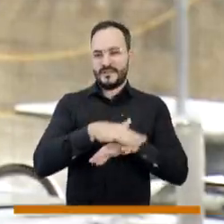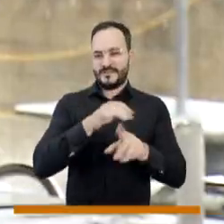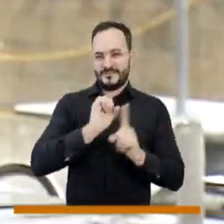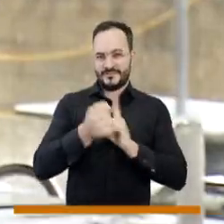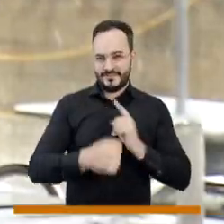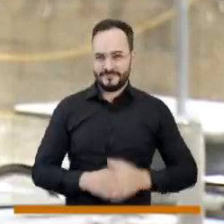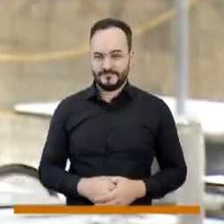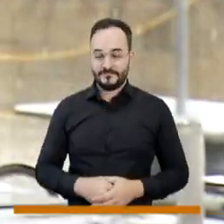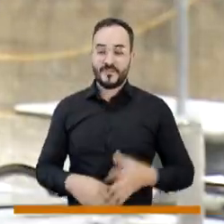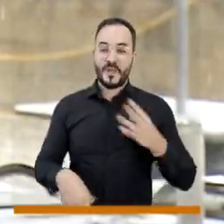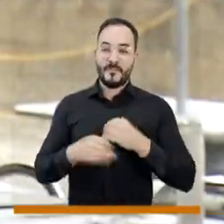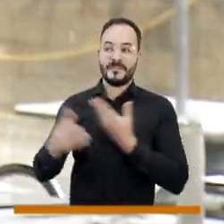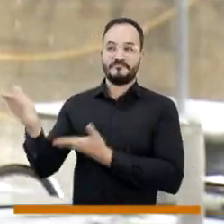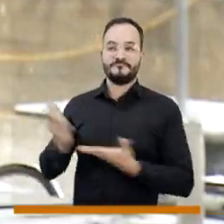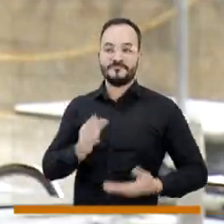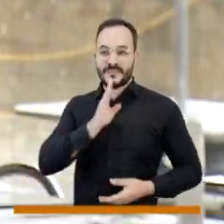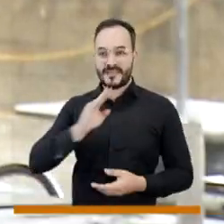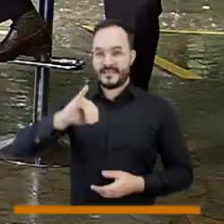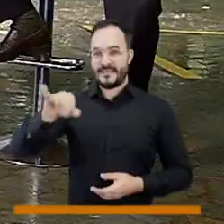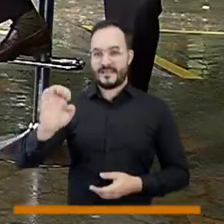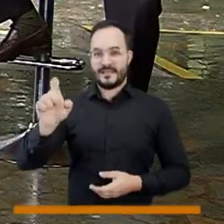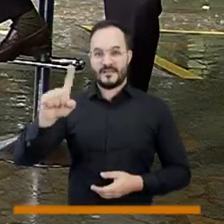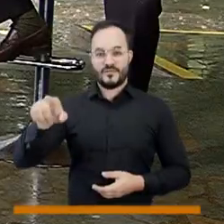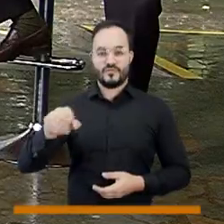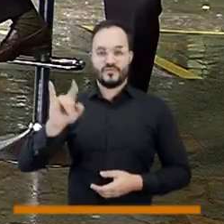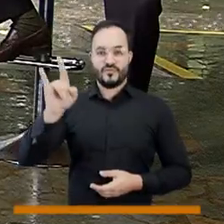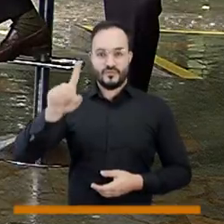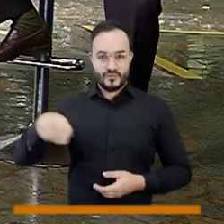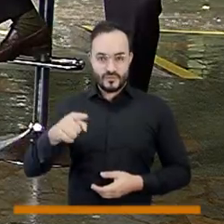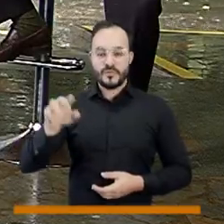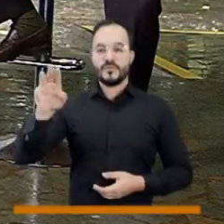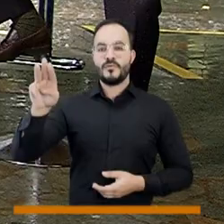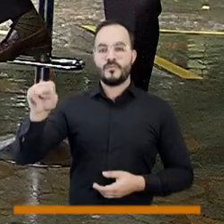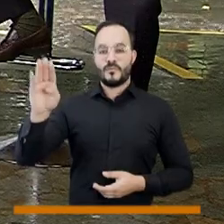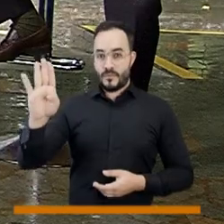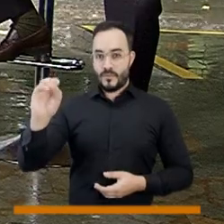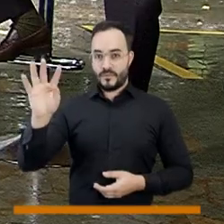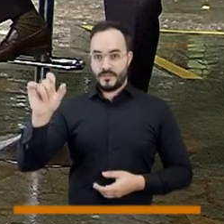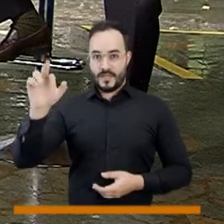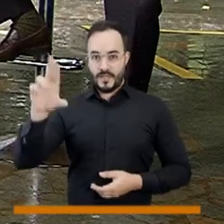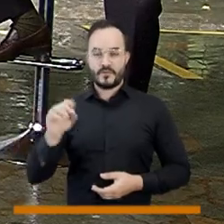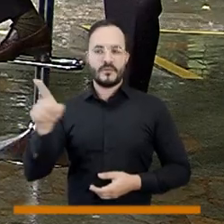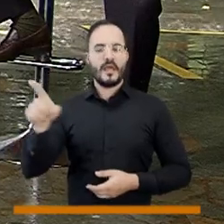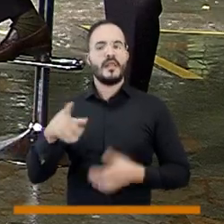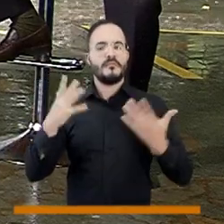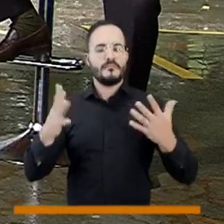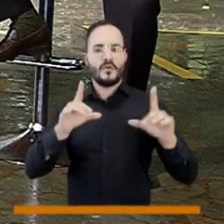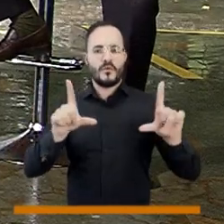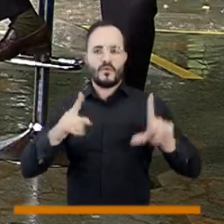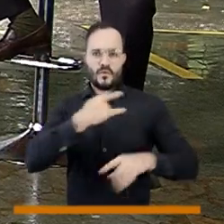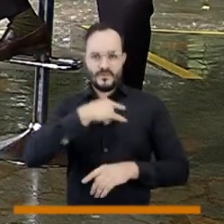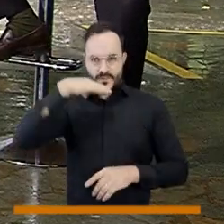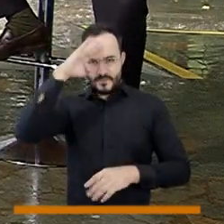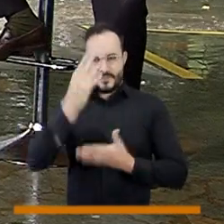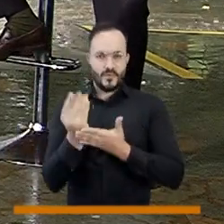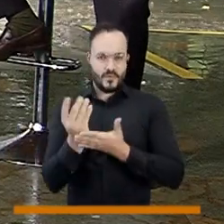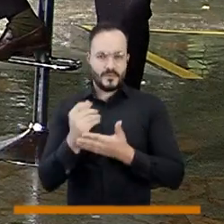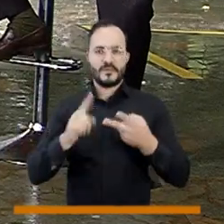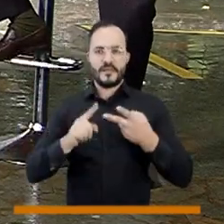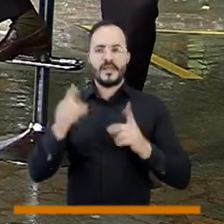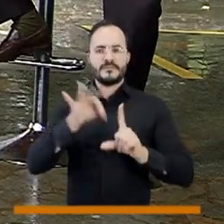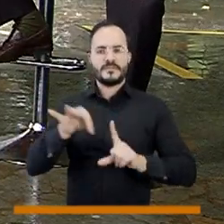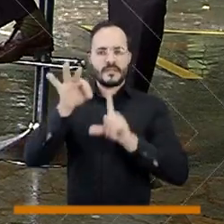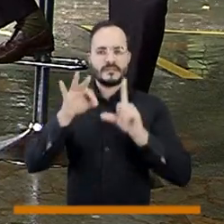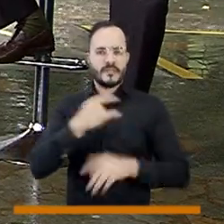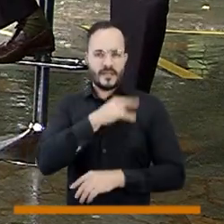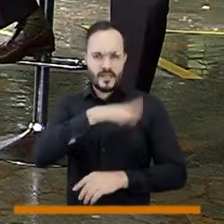le damos también la bienvenida a Jesús Botero García, economista de la Universidad de Medellín, especialista en política económica